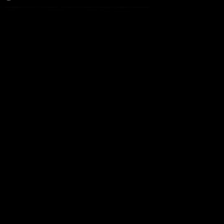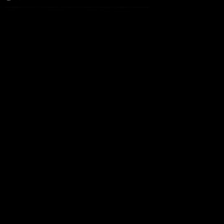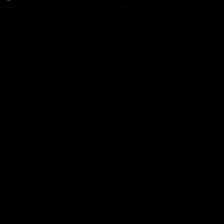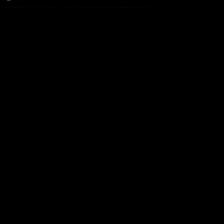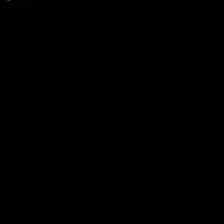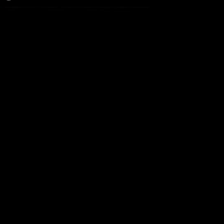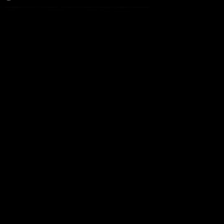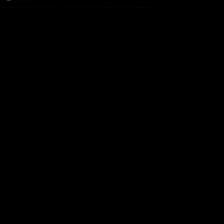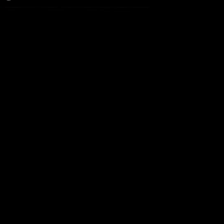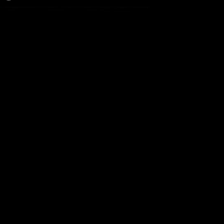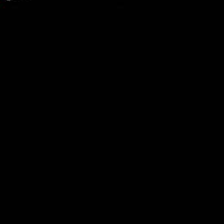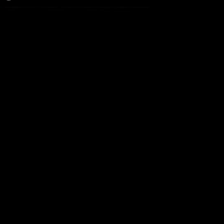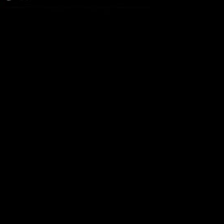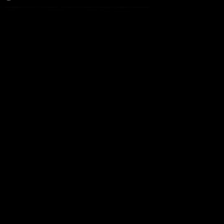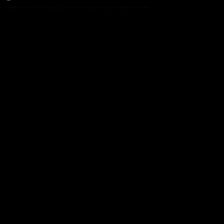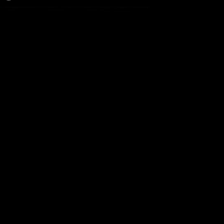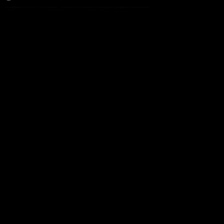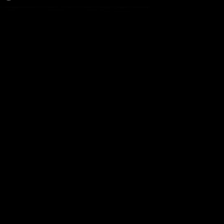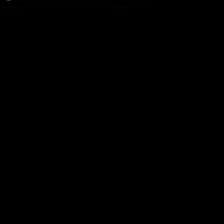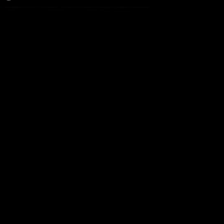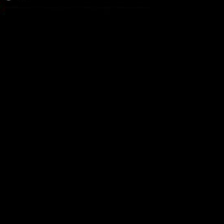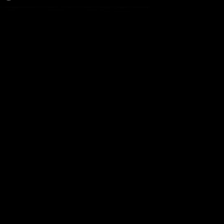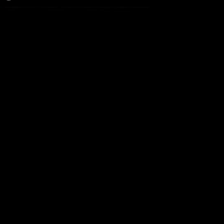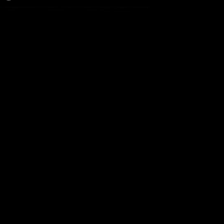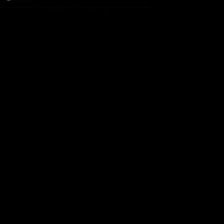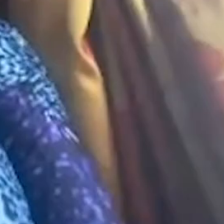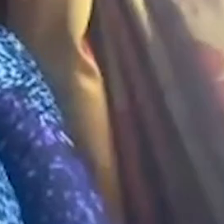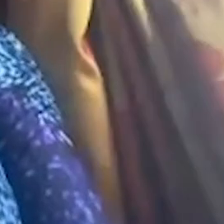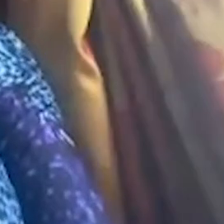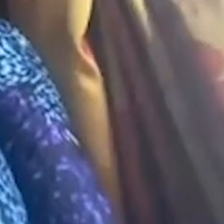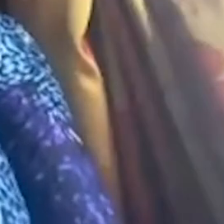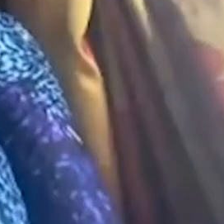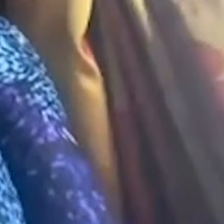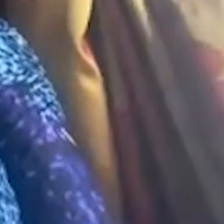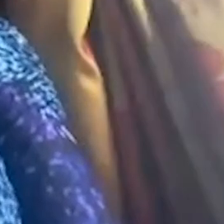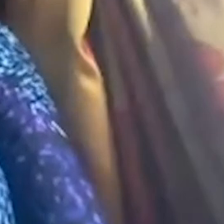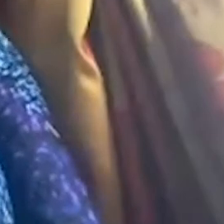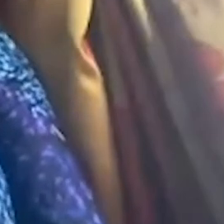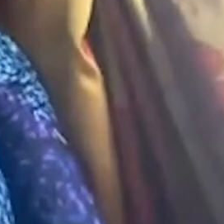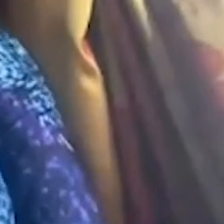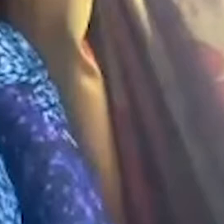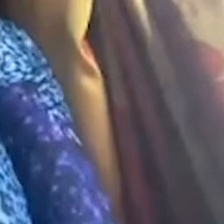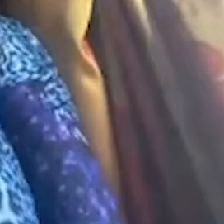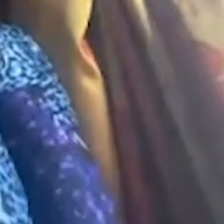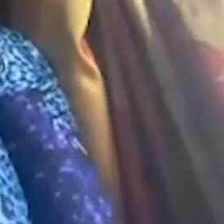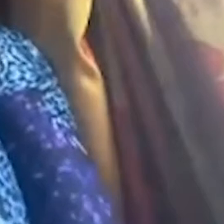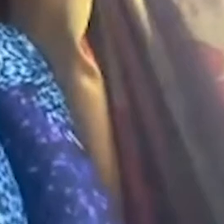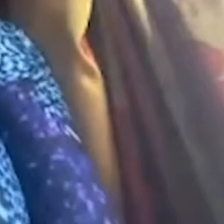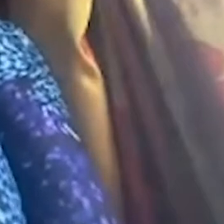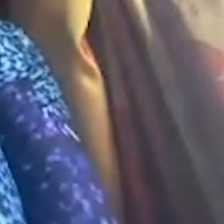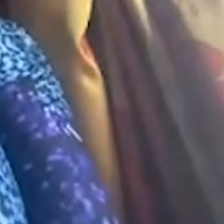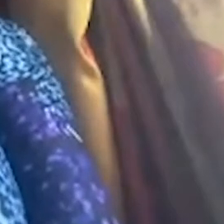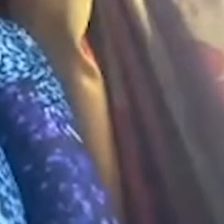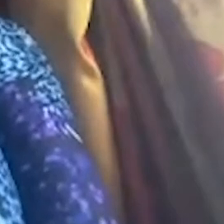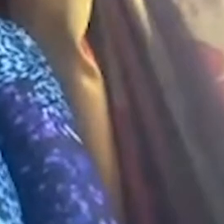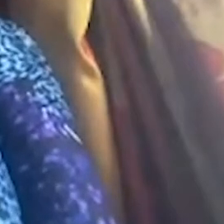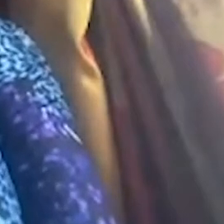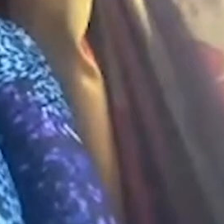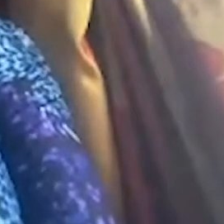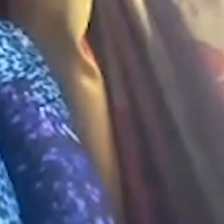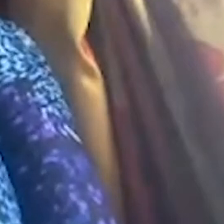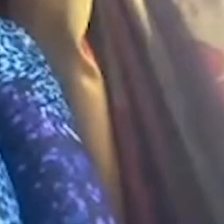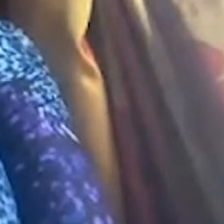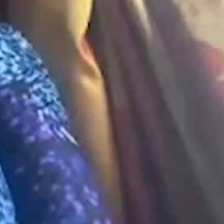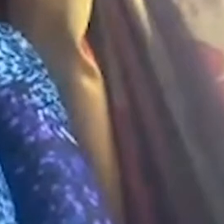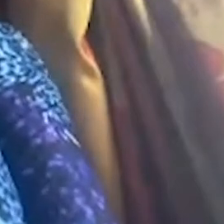generando fuentes de empleo. Entonces, creo que tanto a nivel de la gama como en territorios, eso ya lo conversamos